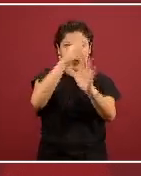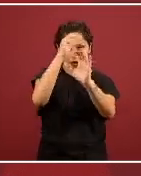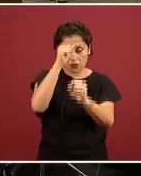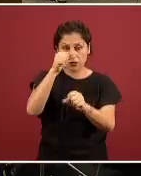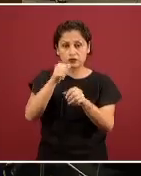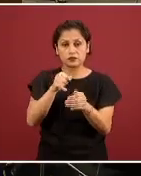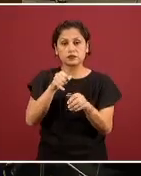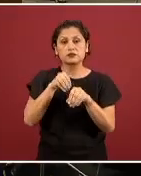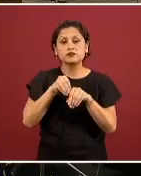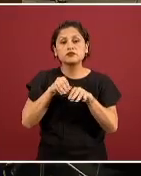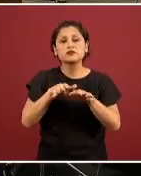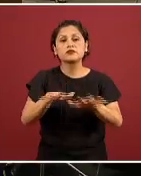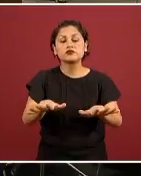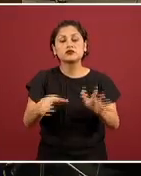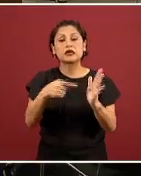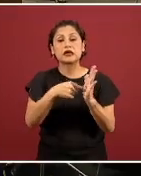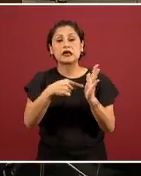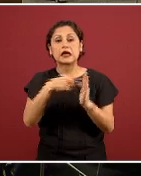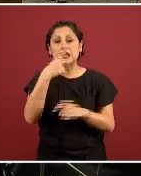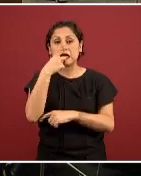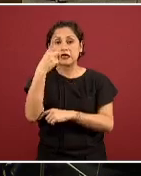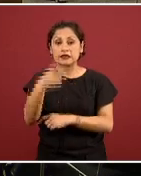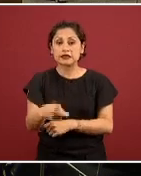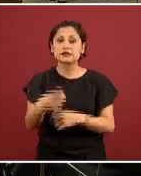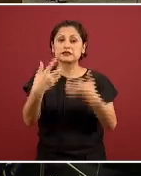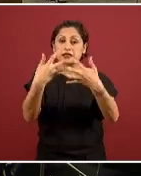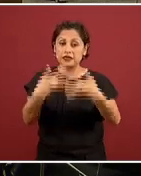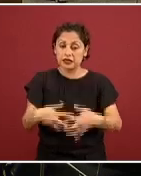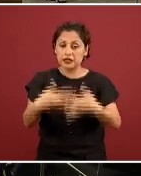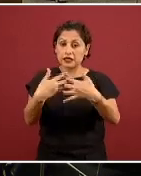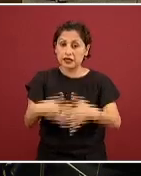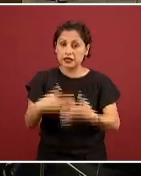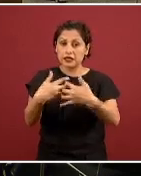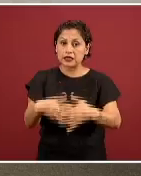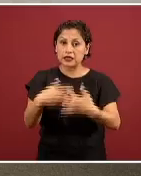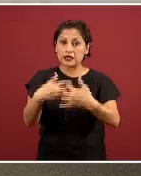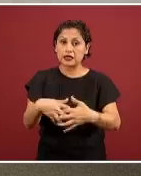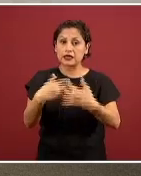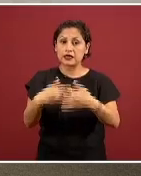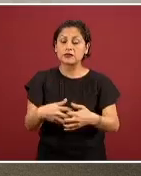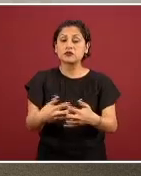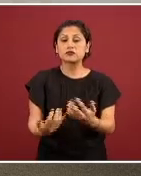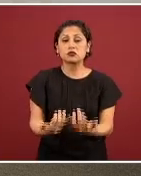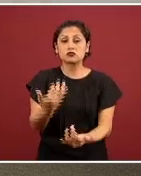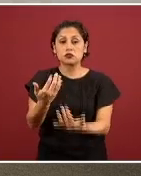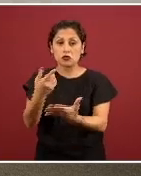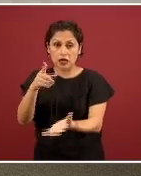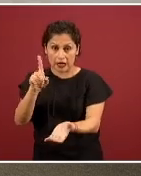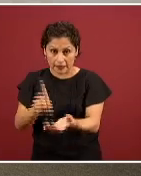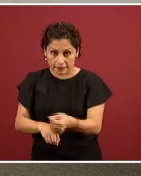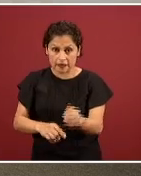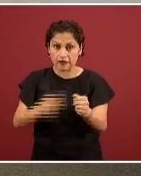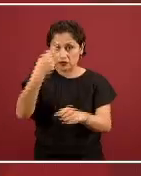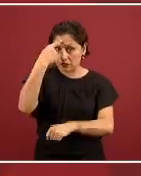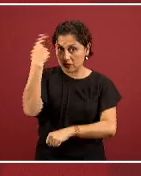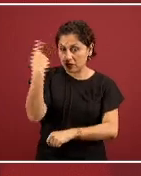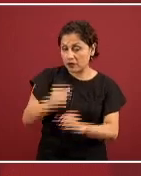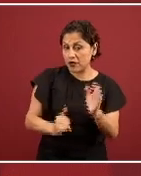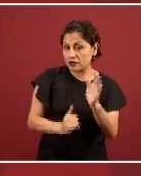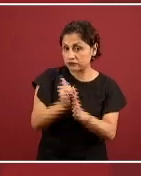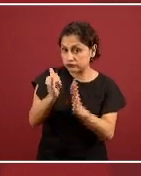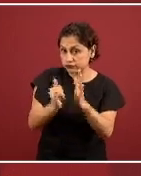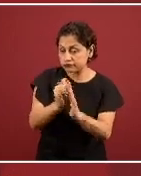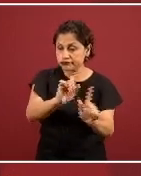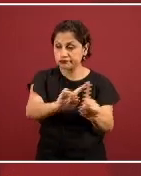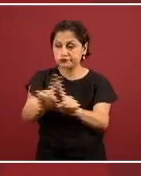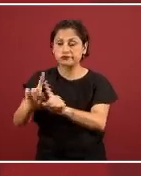que los hornos los hornos de la industria siderúrgica y los hornos de la industria cementera tienen dos características